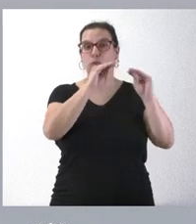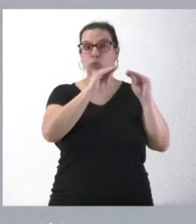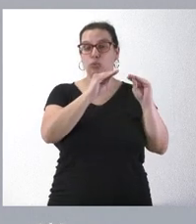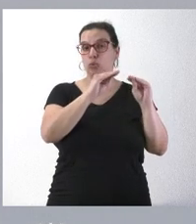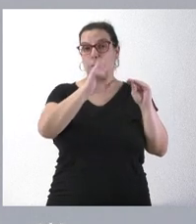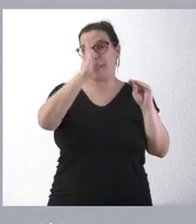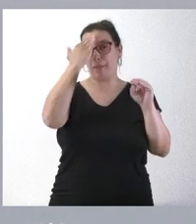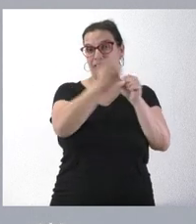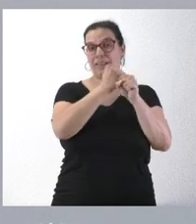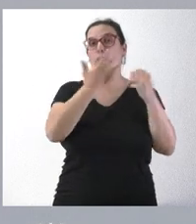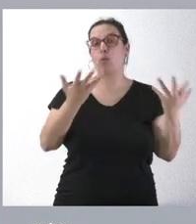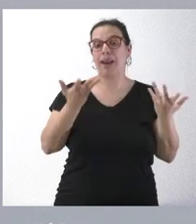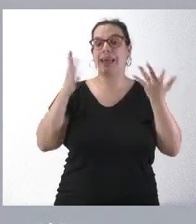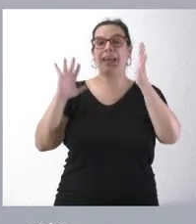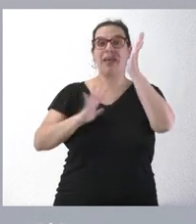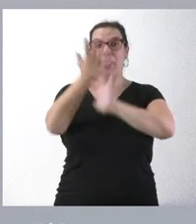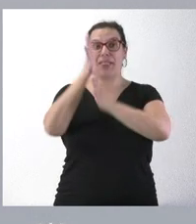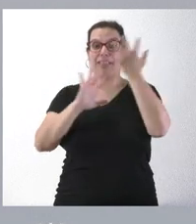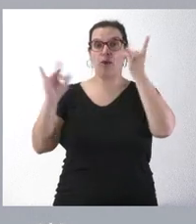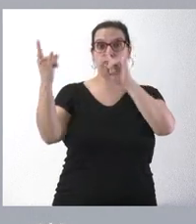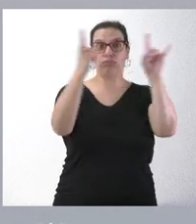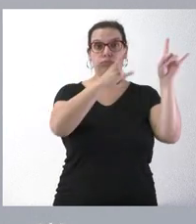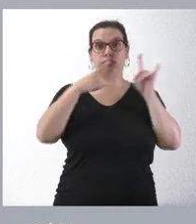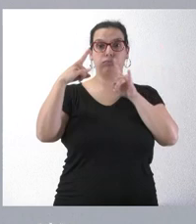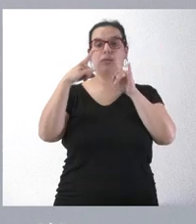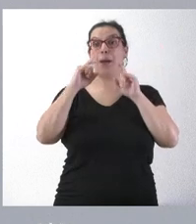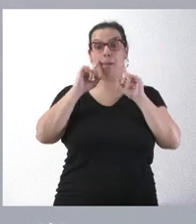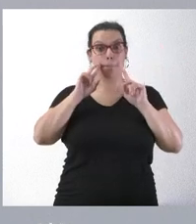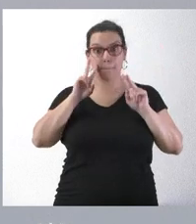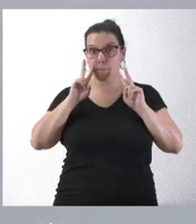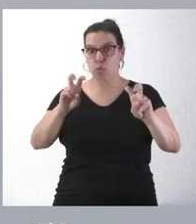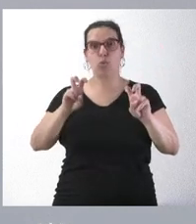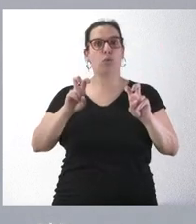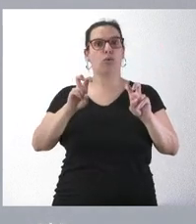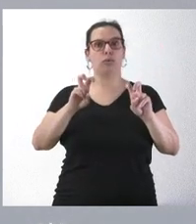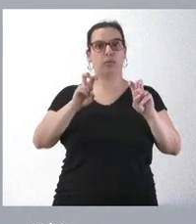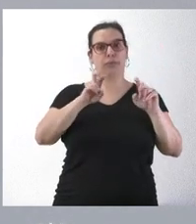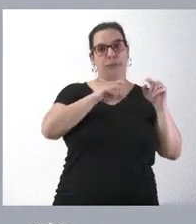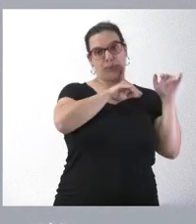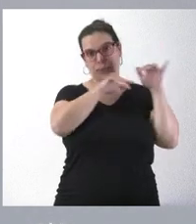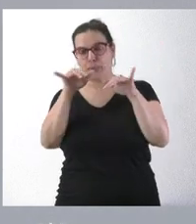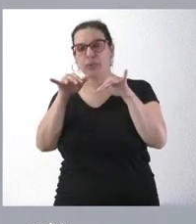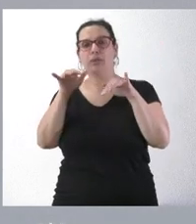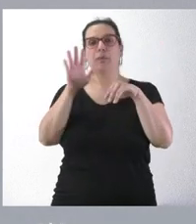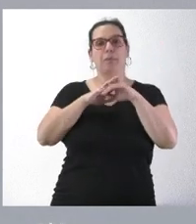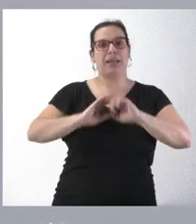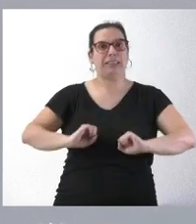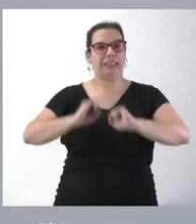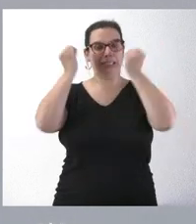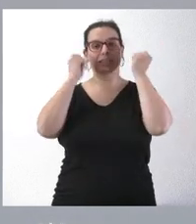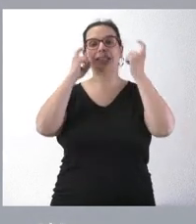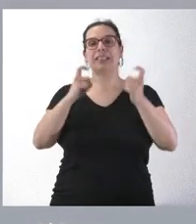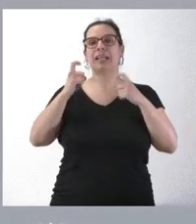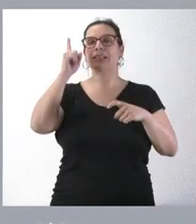forestales, permitiendo de forma más rápida el primer ataque en la zona preasignada de despacho automático, así como favorecer la